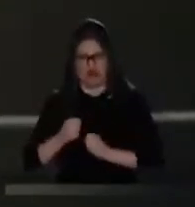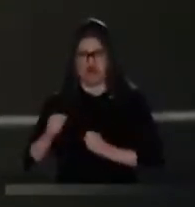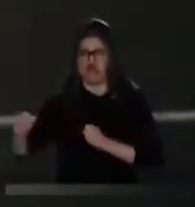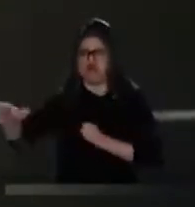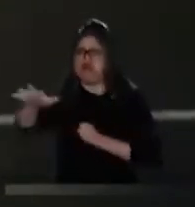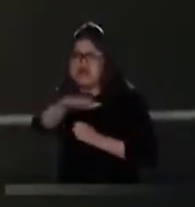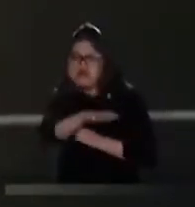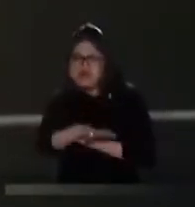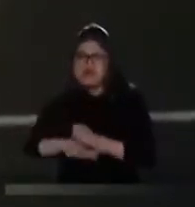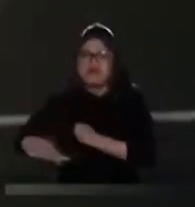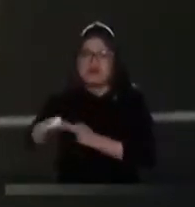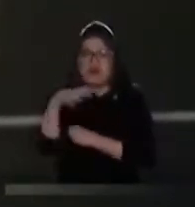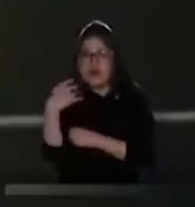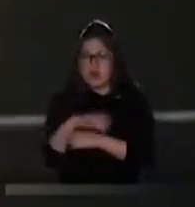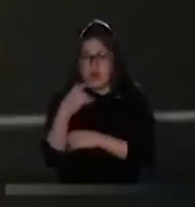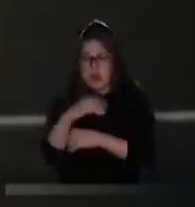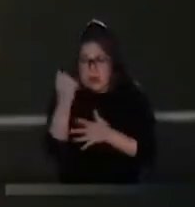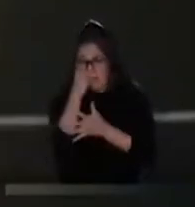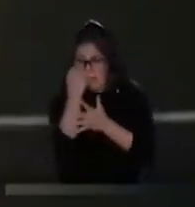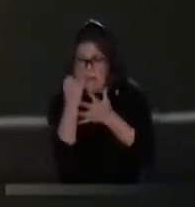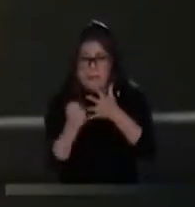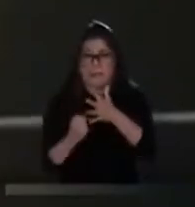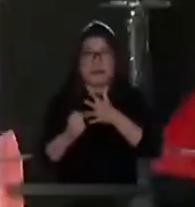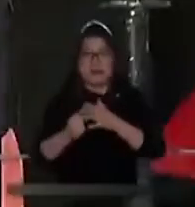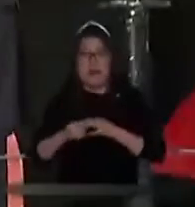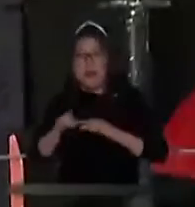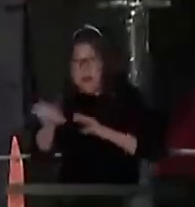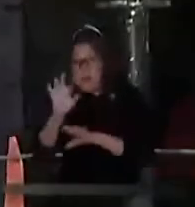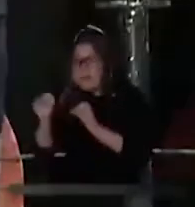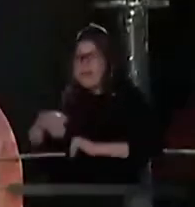en todos los aspectos, los nominados son...